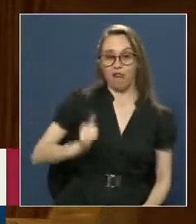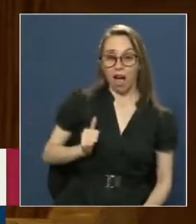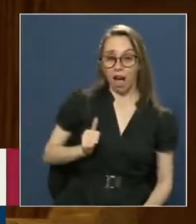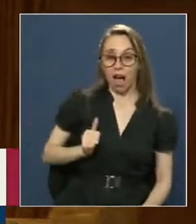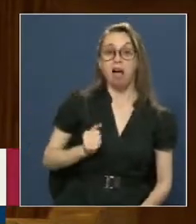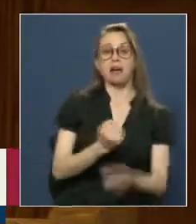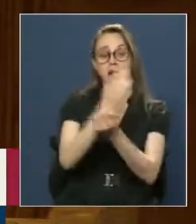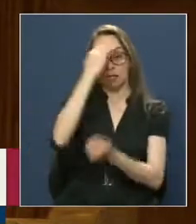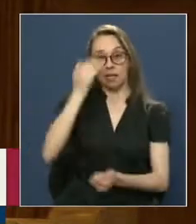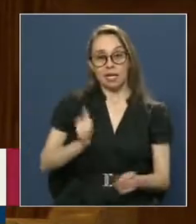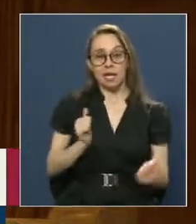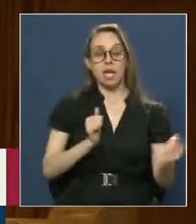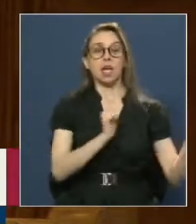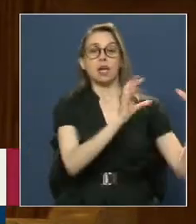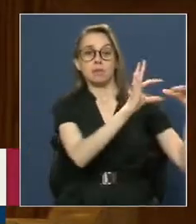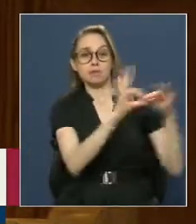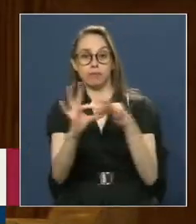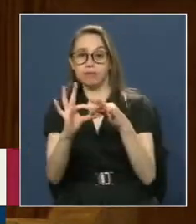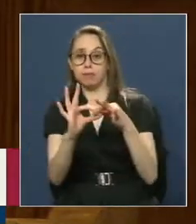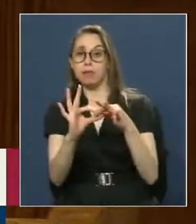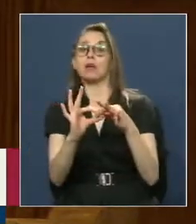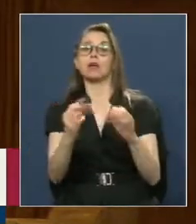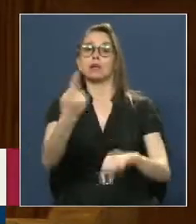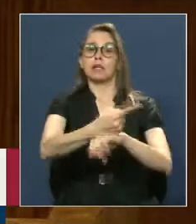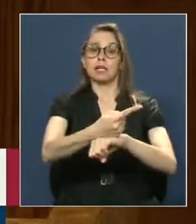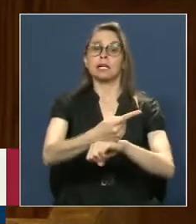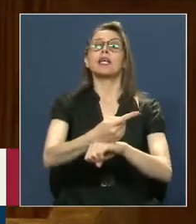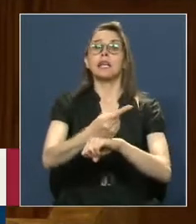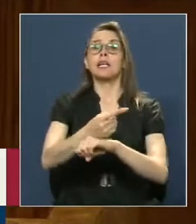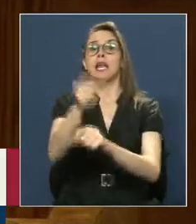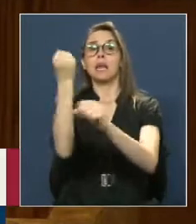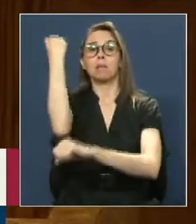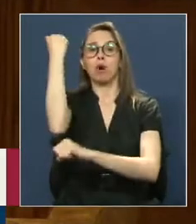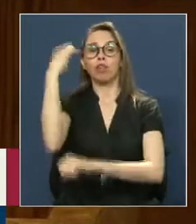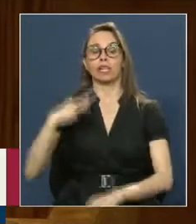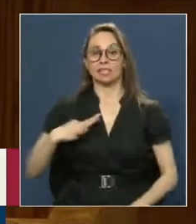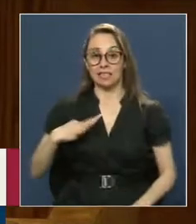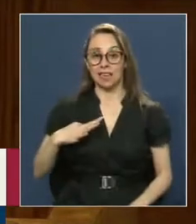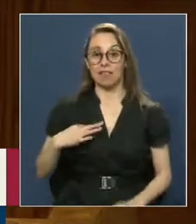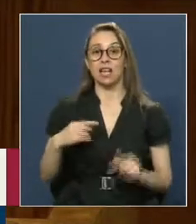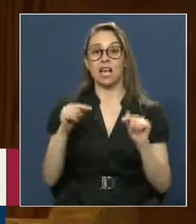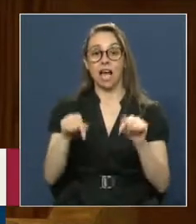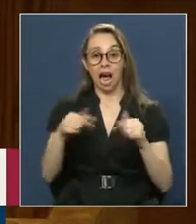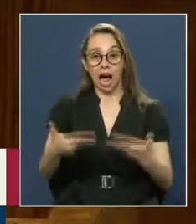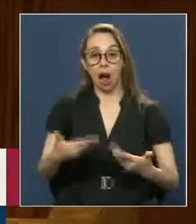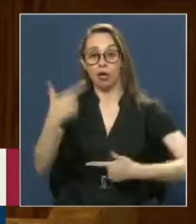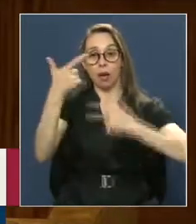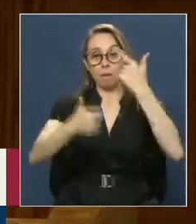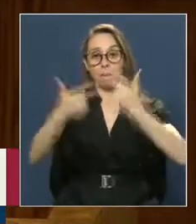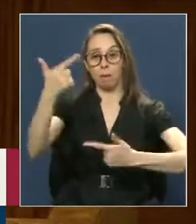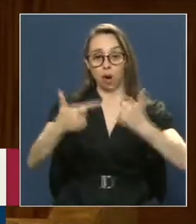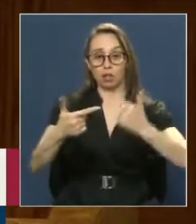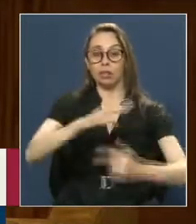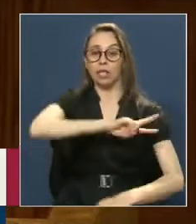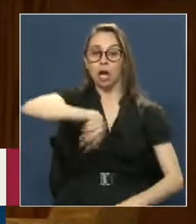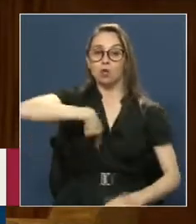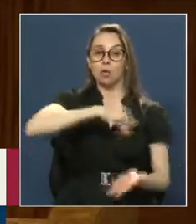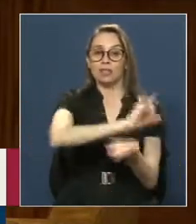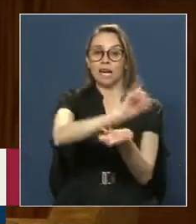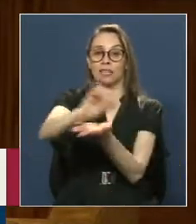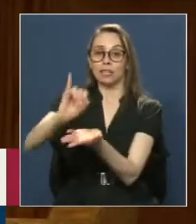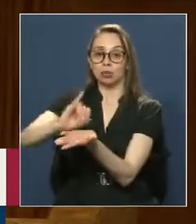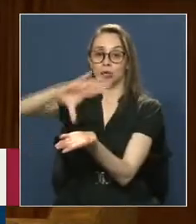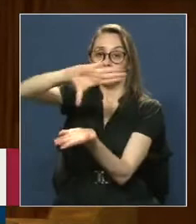Tal vez Sean Sean estos Los momentos En que Nuestra política Y nuestras Instituciones